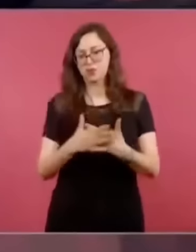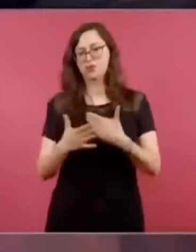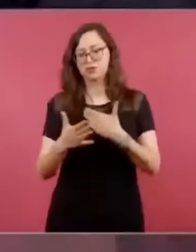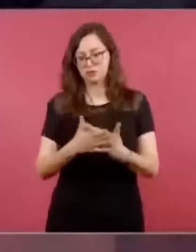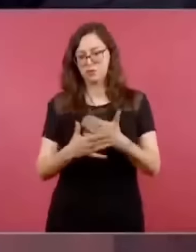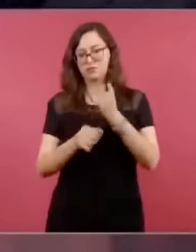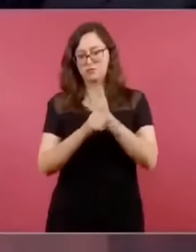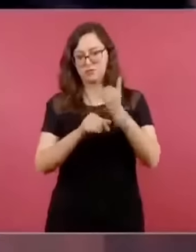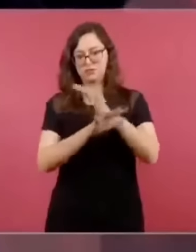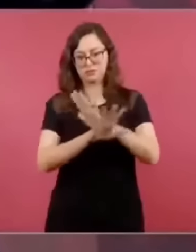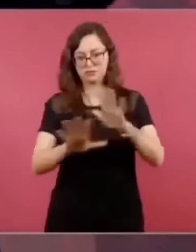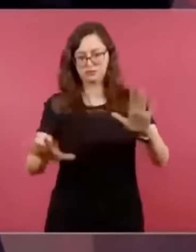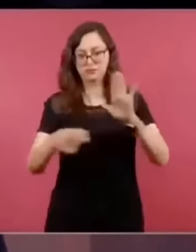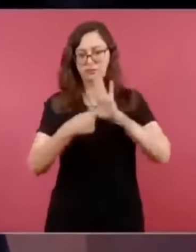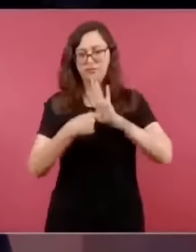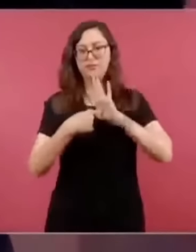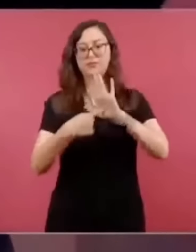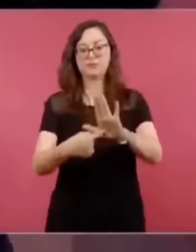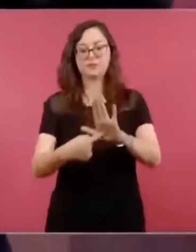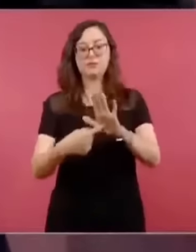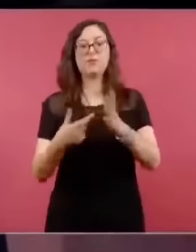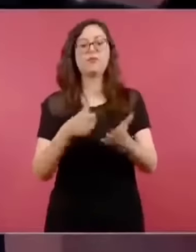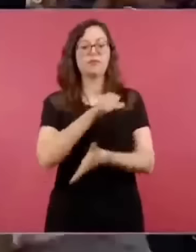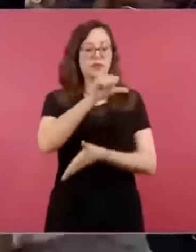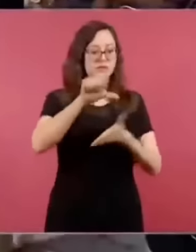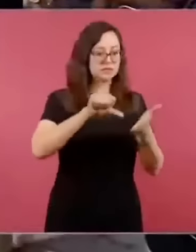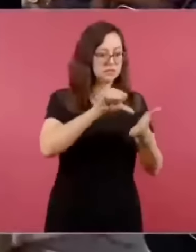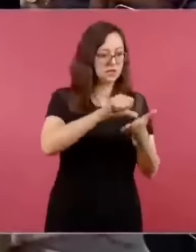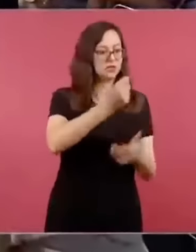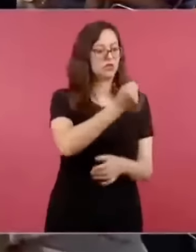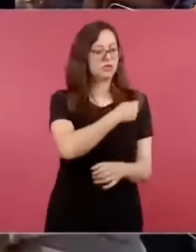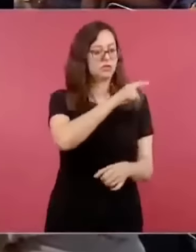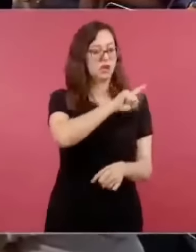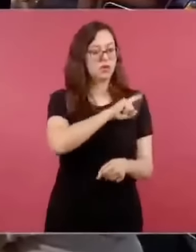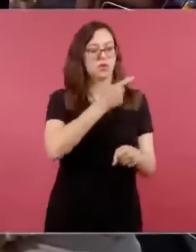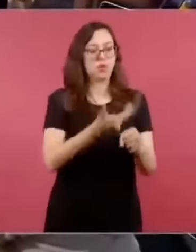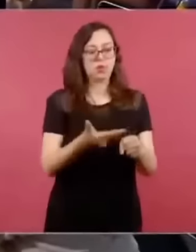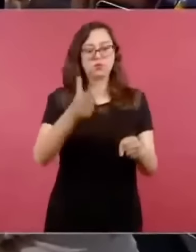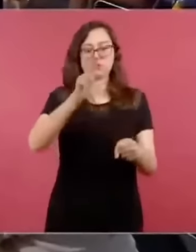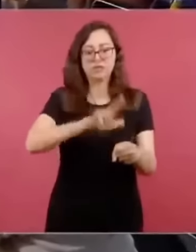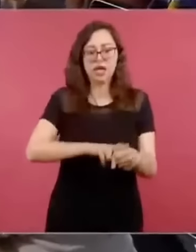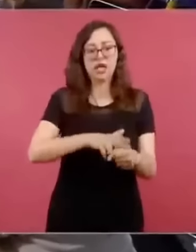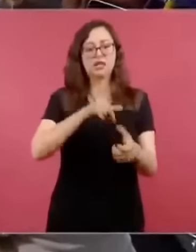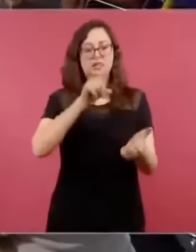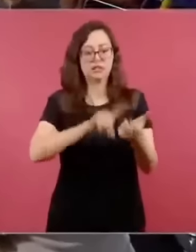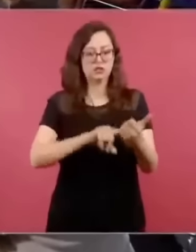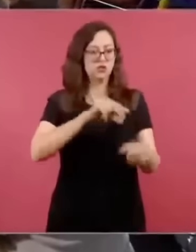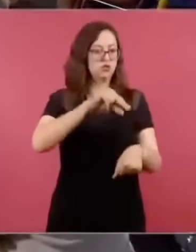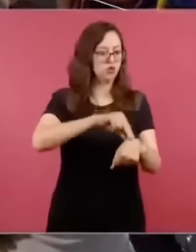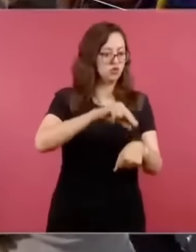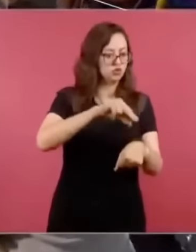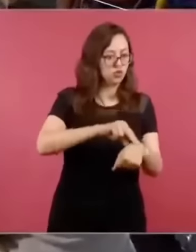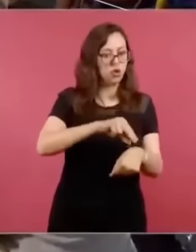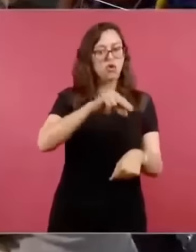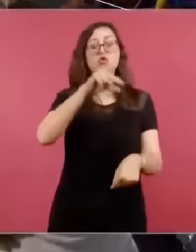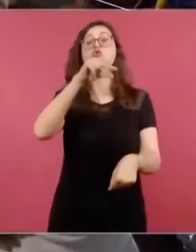en centros médicos de salud en hospitales con médicos, con especialistas,